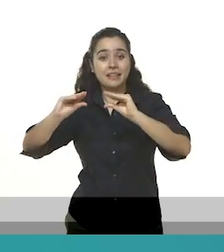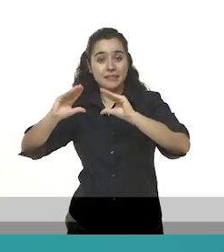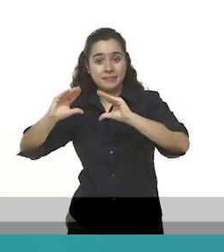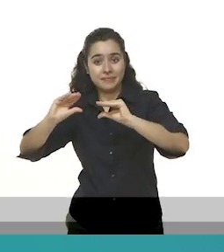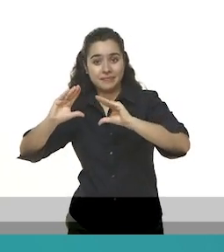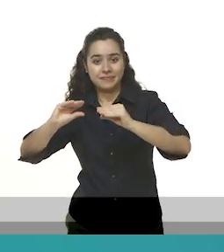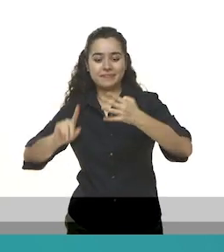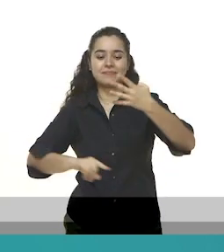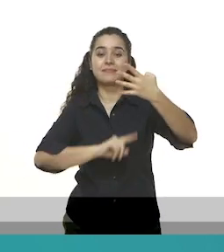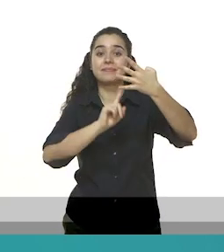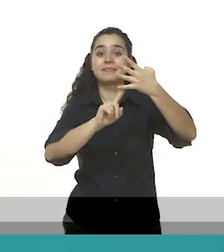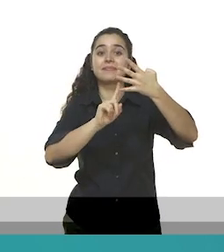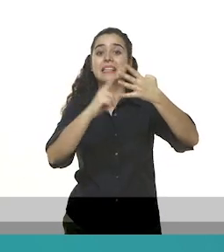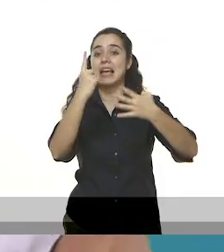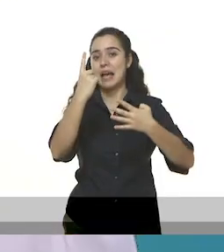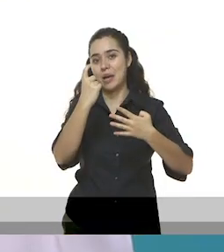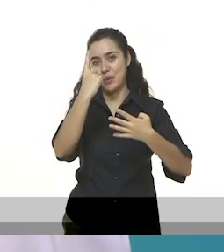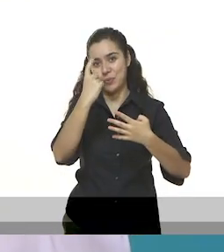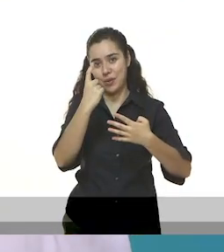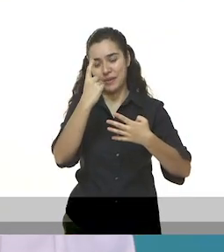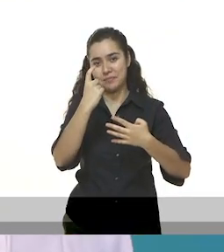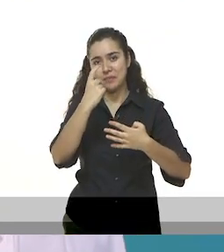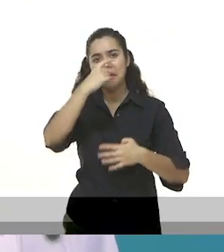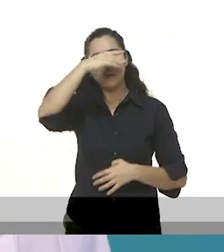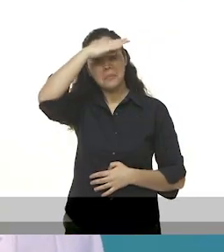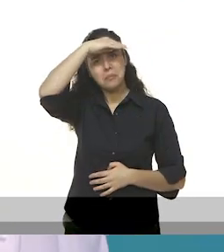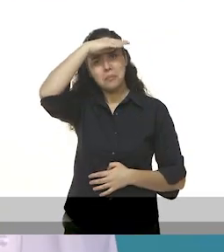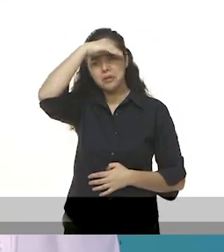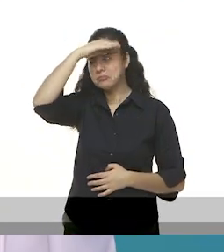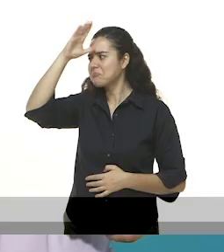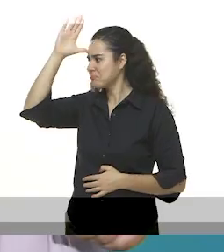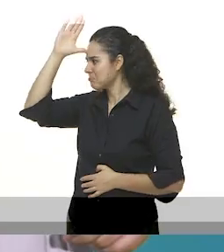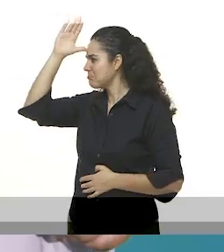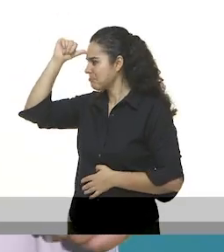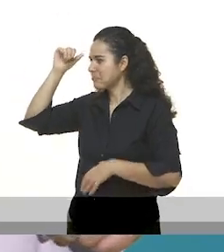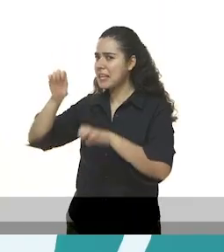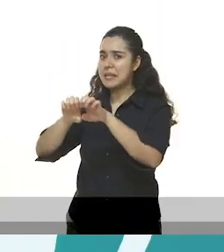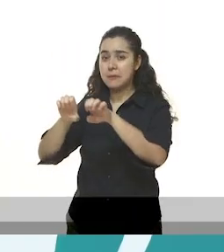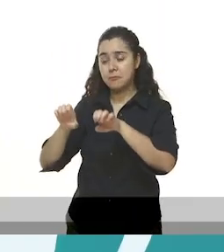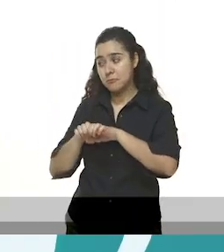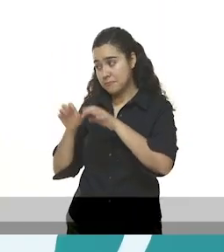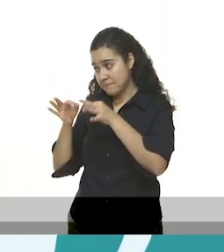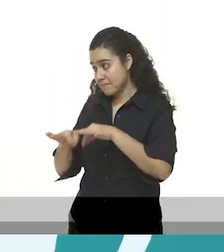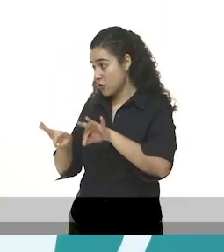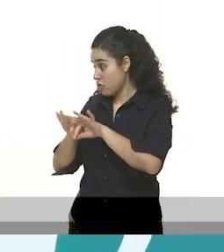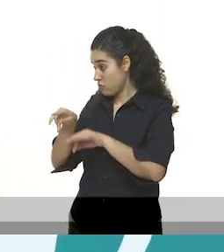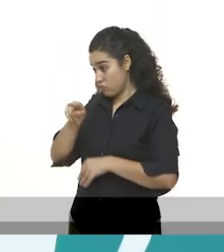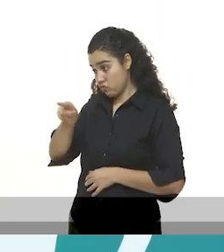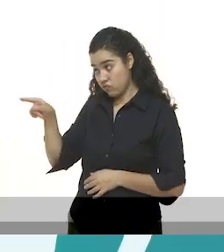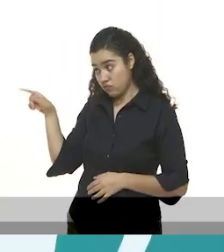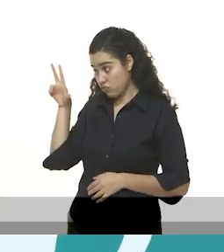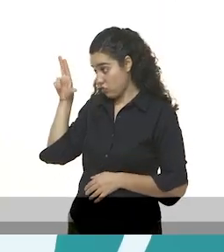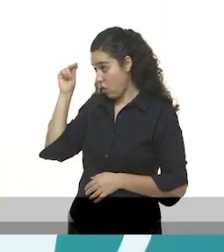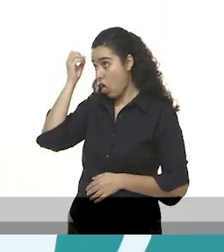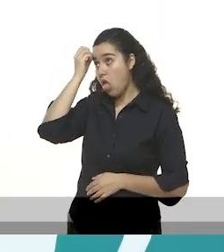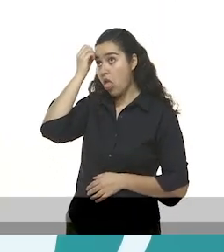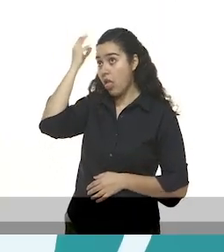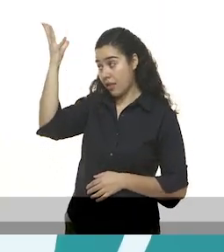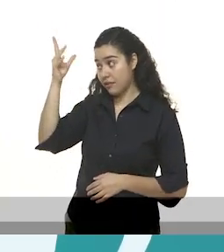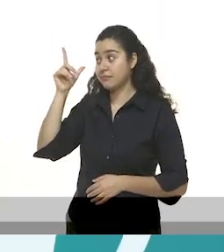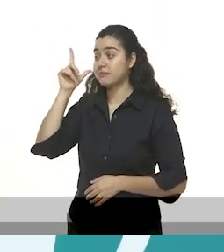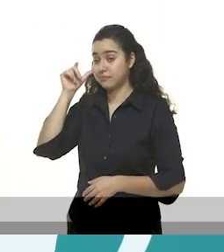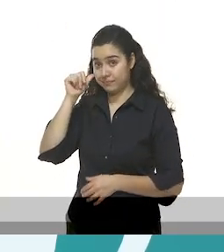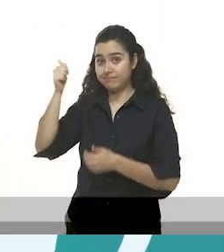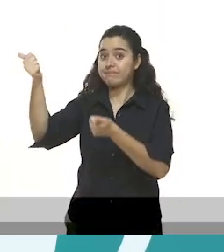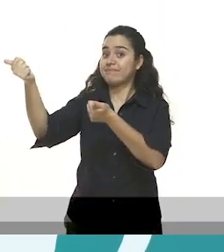Algodón. Y agua. Entonces Beto se puso de acuerdo con su equipo. Es muy importante que no se les vayan a olvidar los